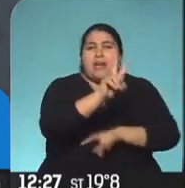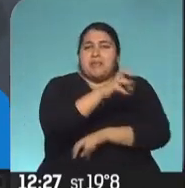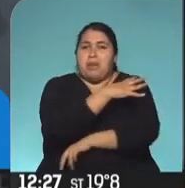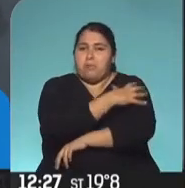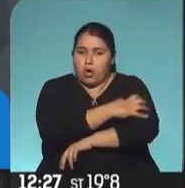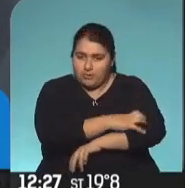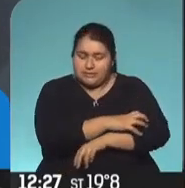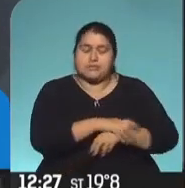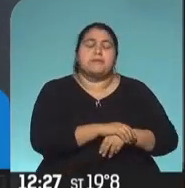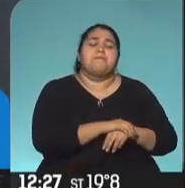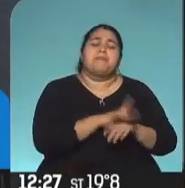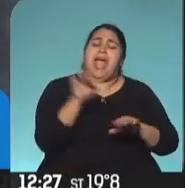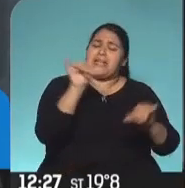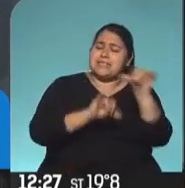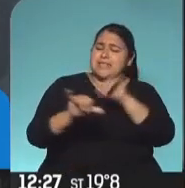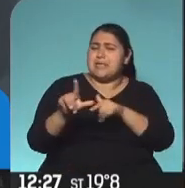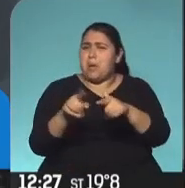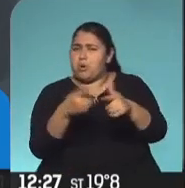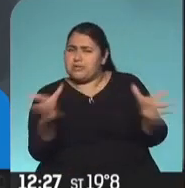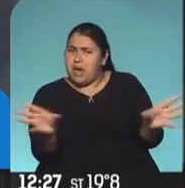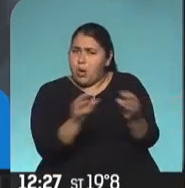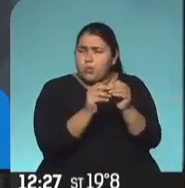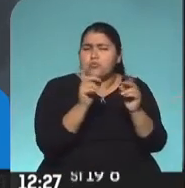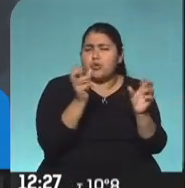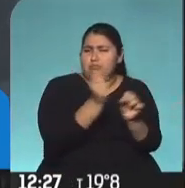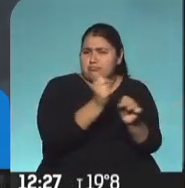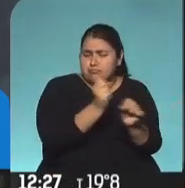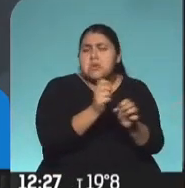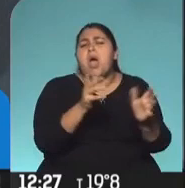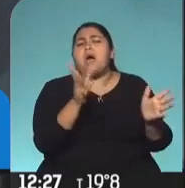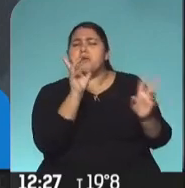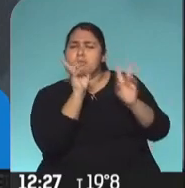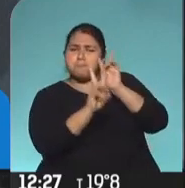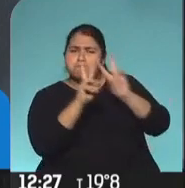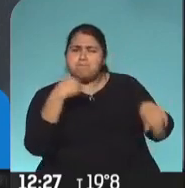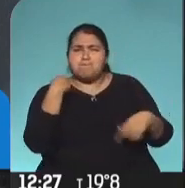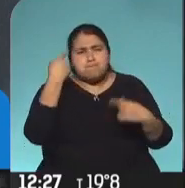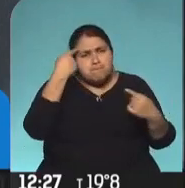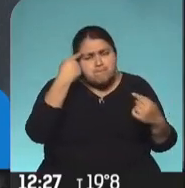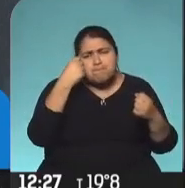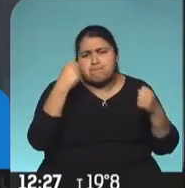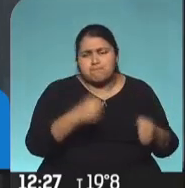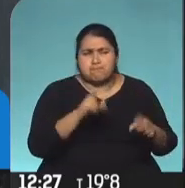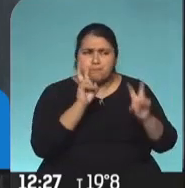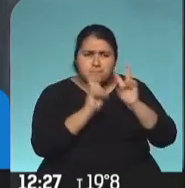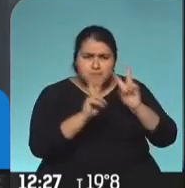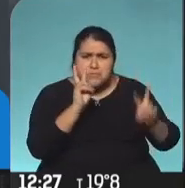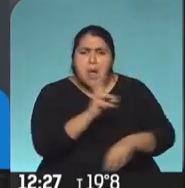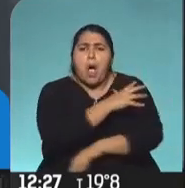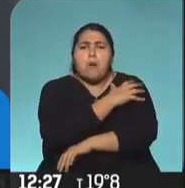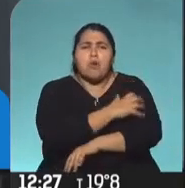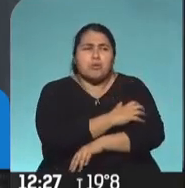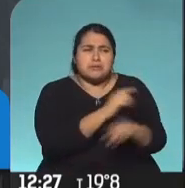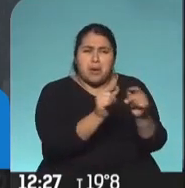humano, que bueno, la ciencia y la política por supuesto apuntan a eso. Pero evidentemente se ha sensibilizado tanto que dice, la pobreza no es un